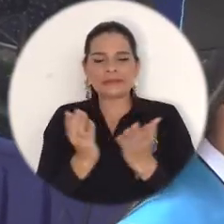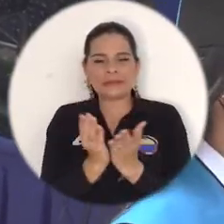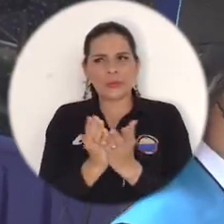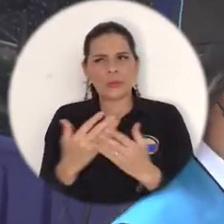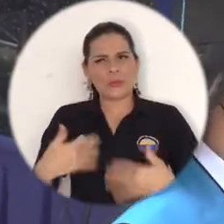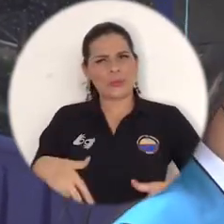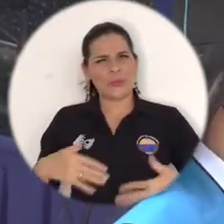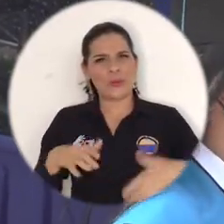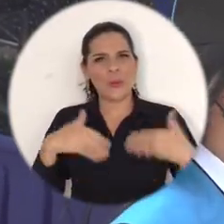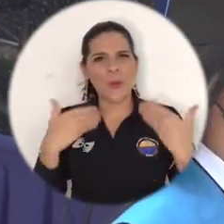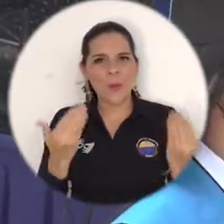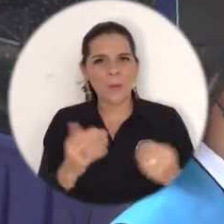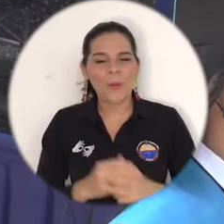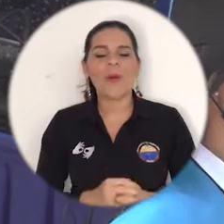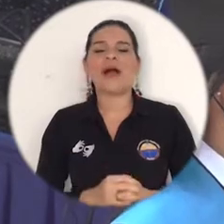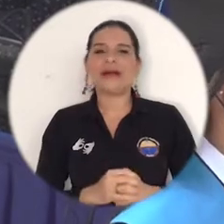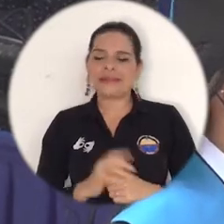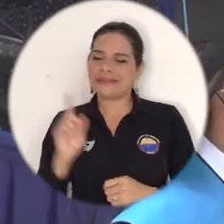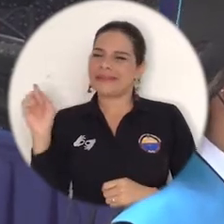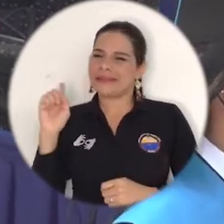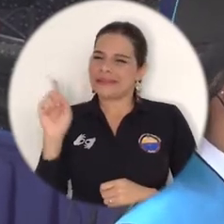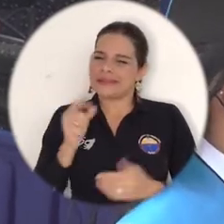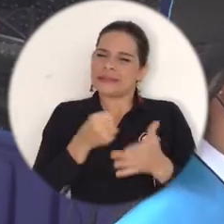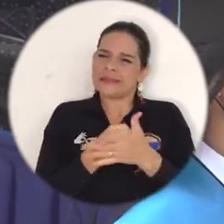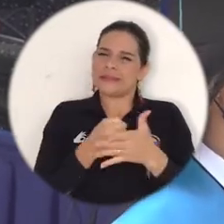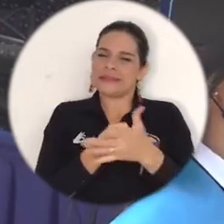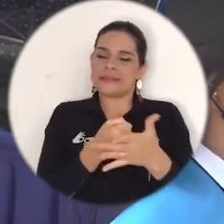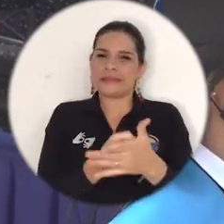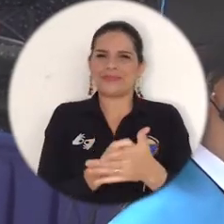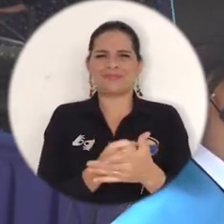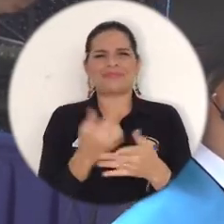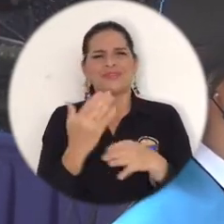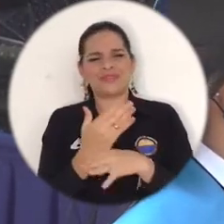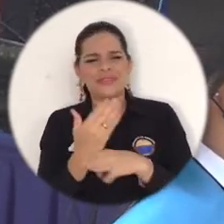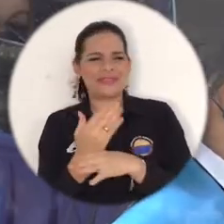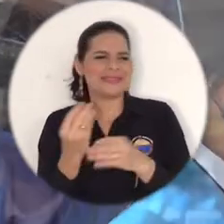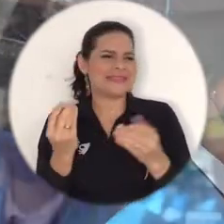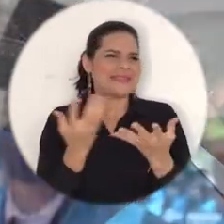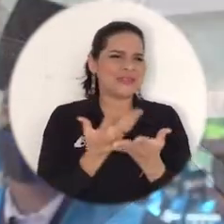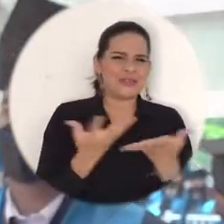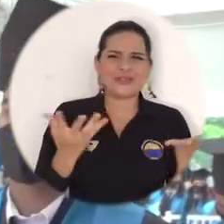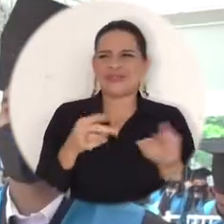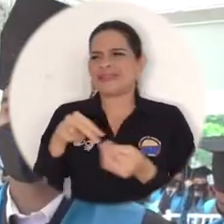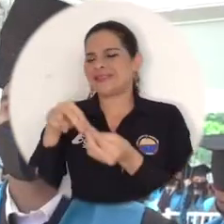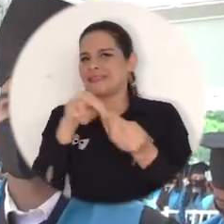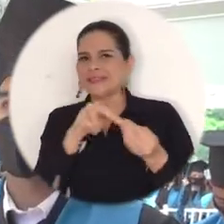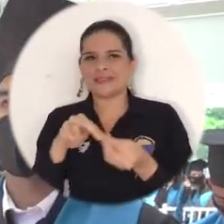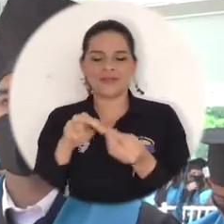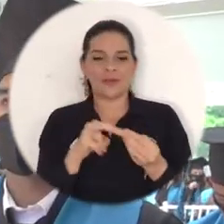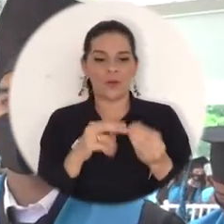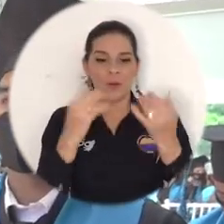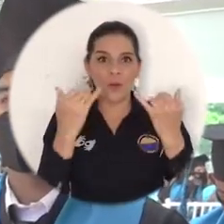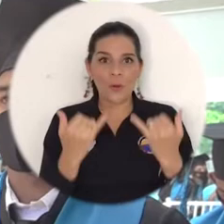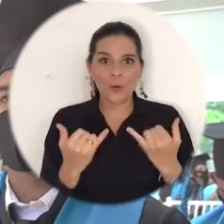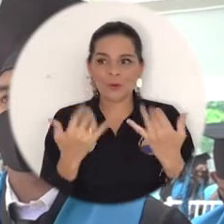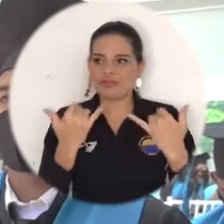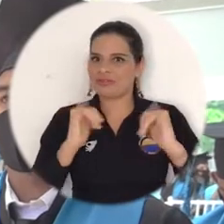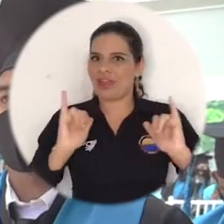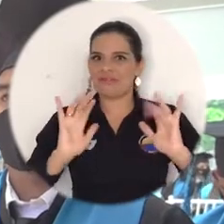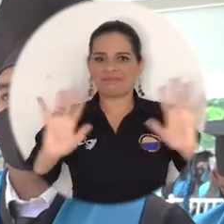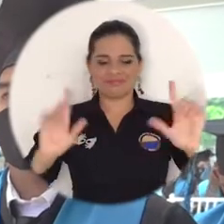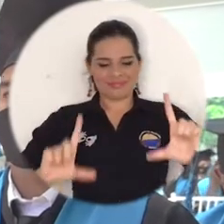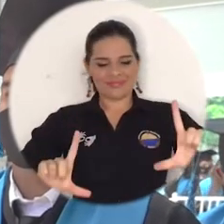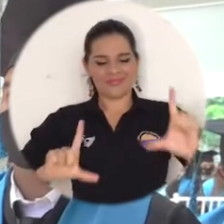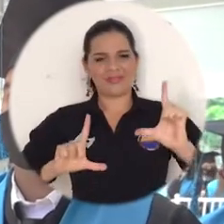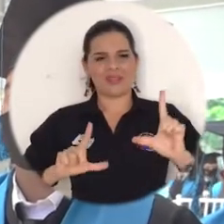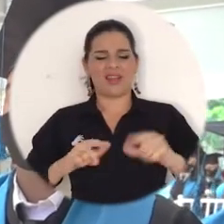años de un objetivo que se pausó pero no claudicó, a pesar de los avatares de la vida, y que hoy por hoy se materializó para demostrar